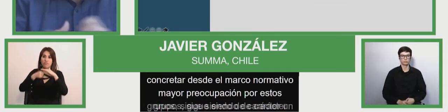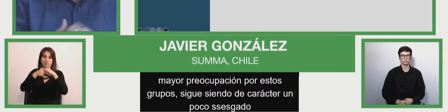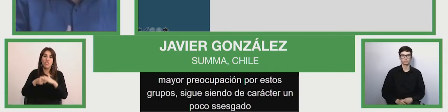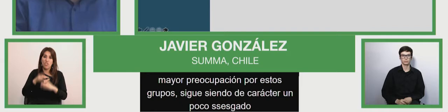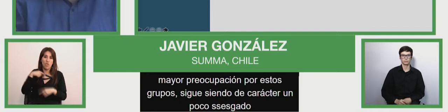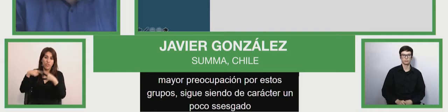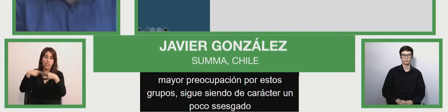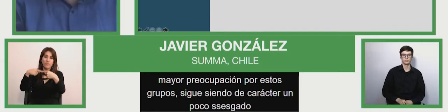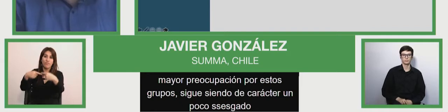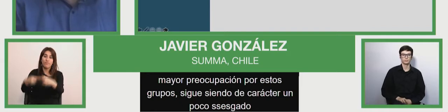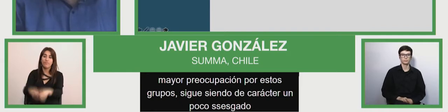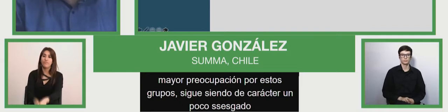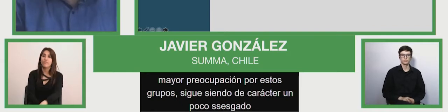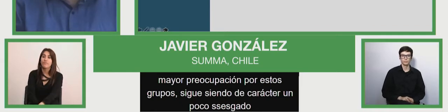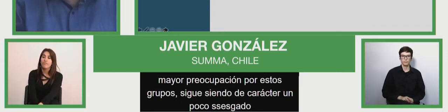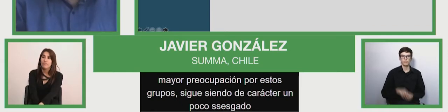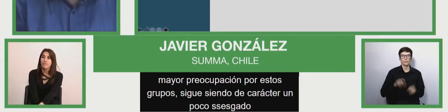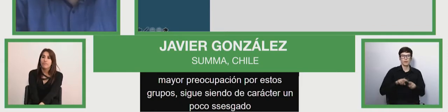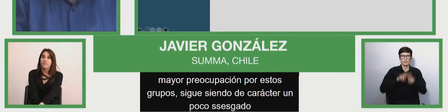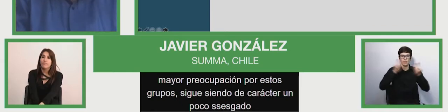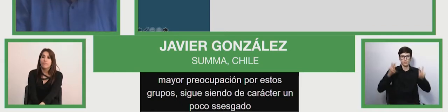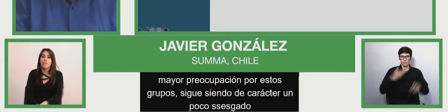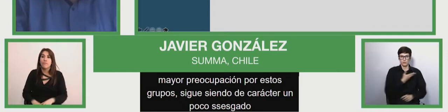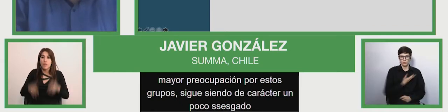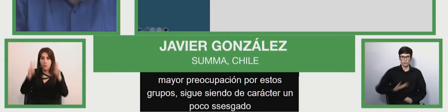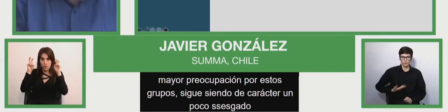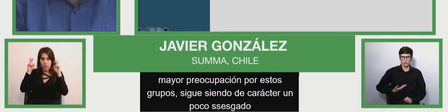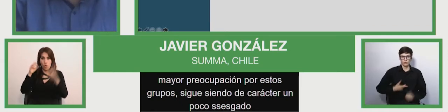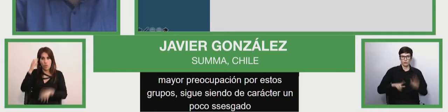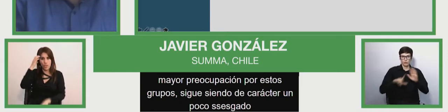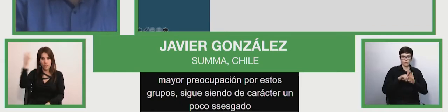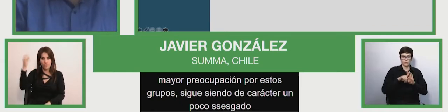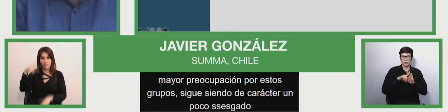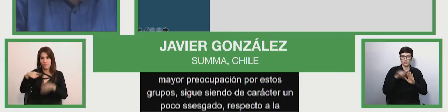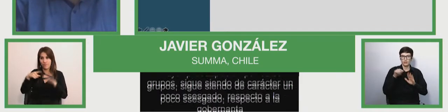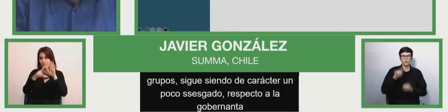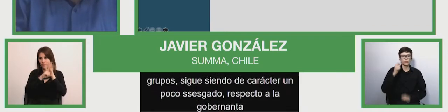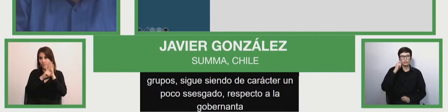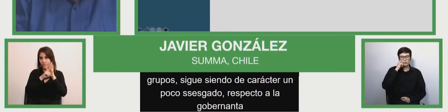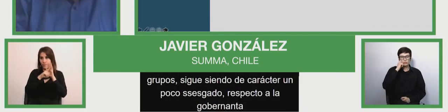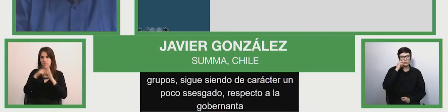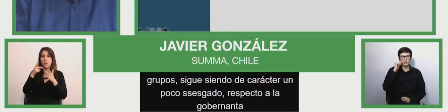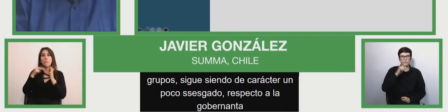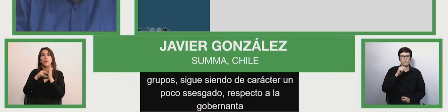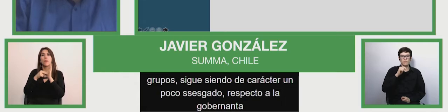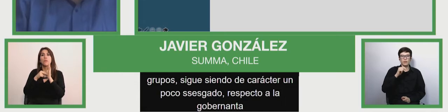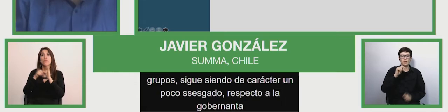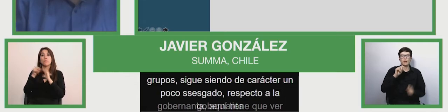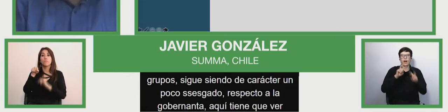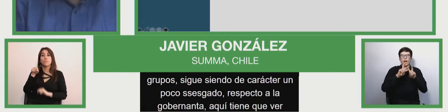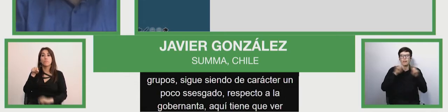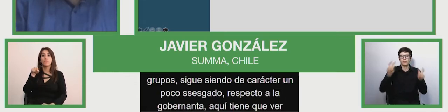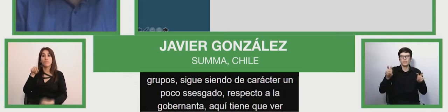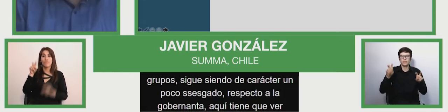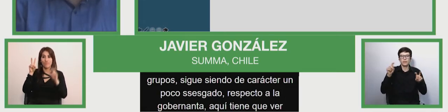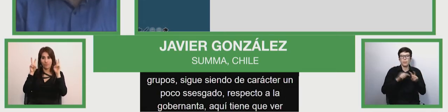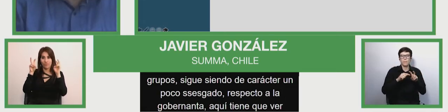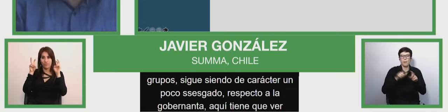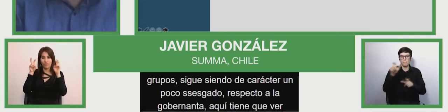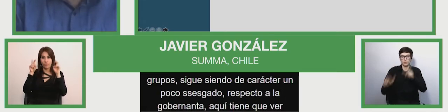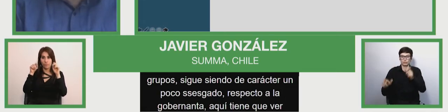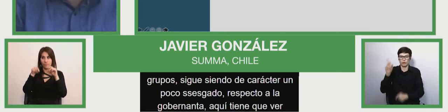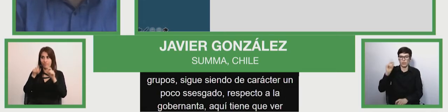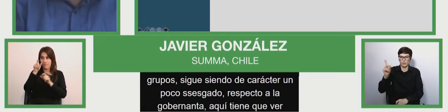Respecto a la gobernanza, y aquí tiene que ver con, no un tema probablemente que tenga que ver con las personas con